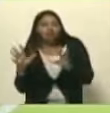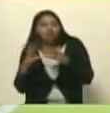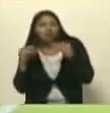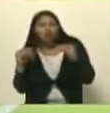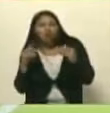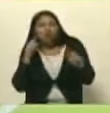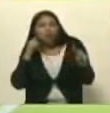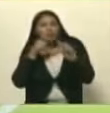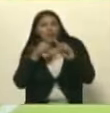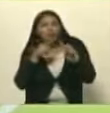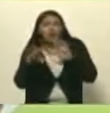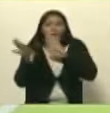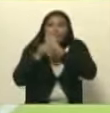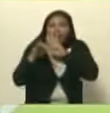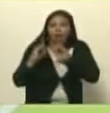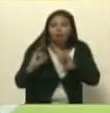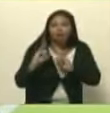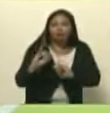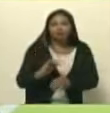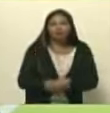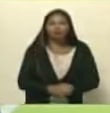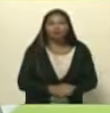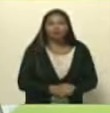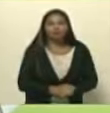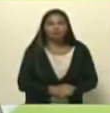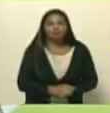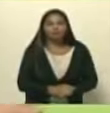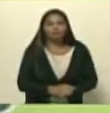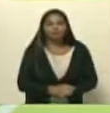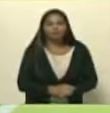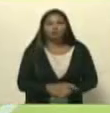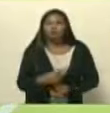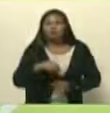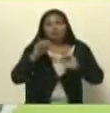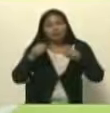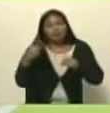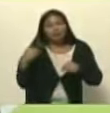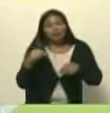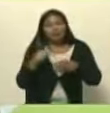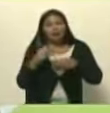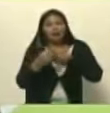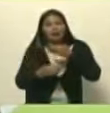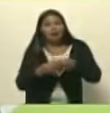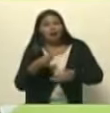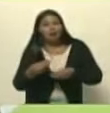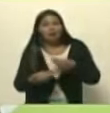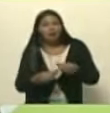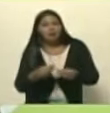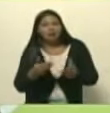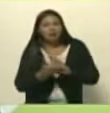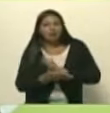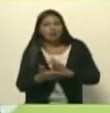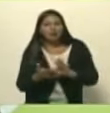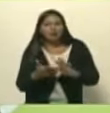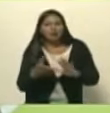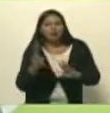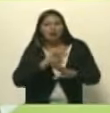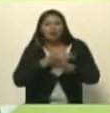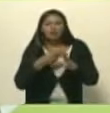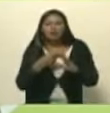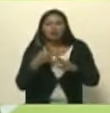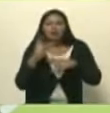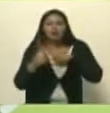objetivo era golpearla y lo que si se debe reflexionar por las fuerzas